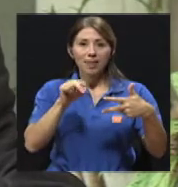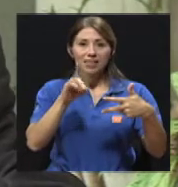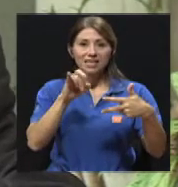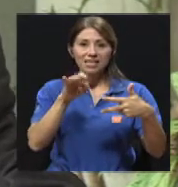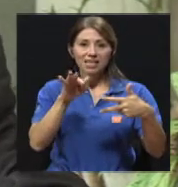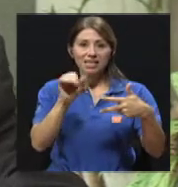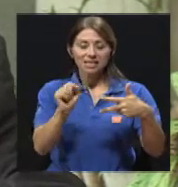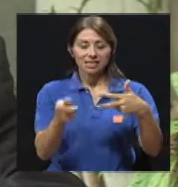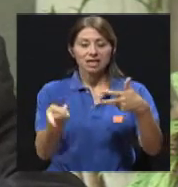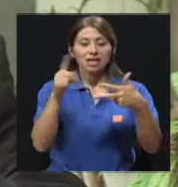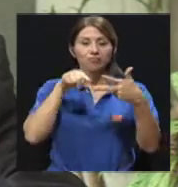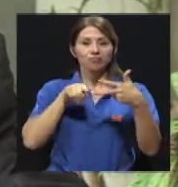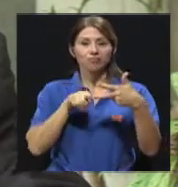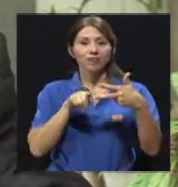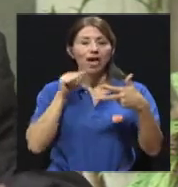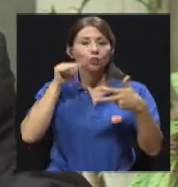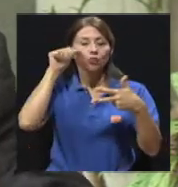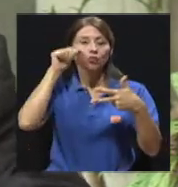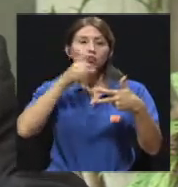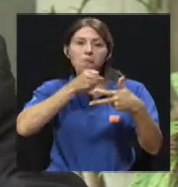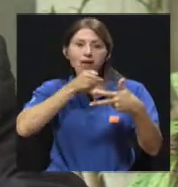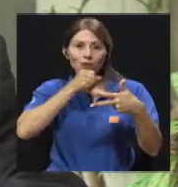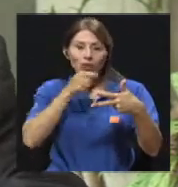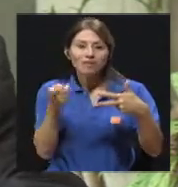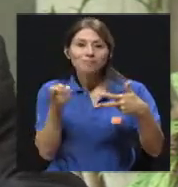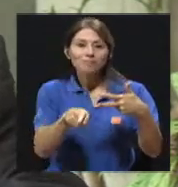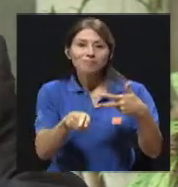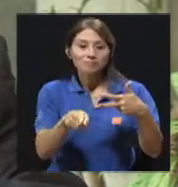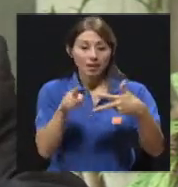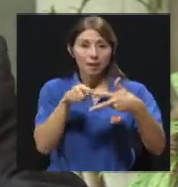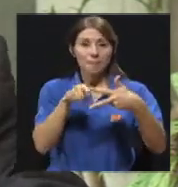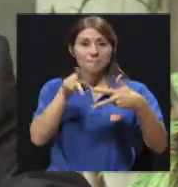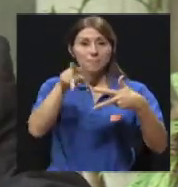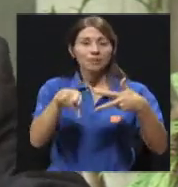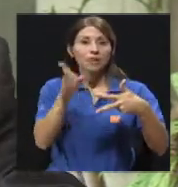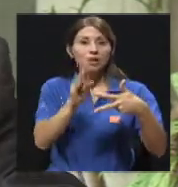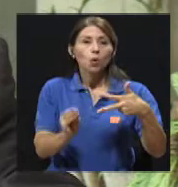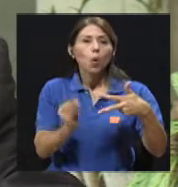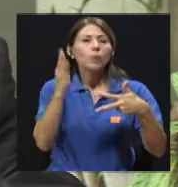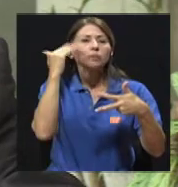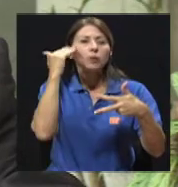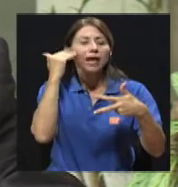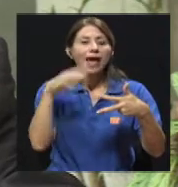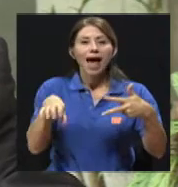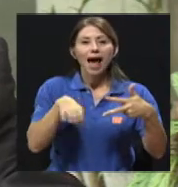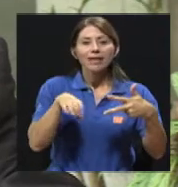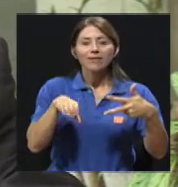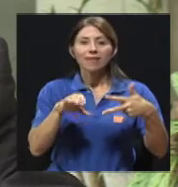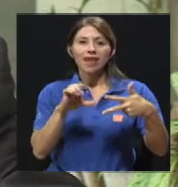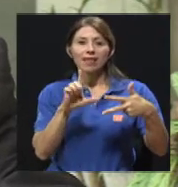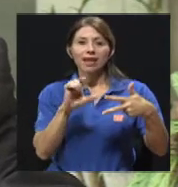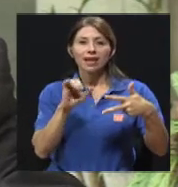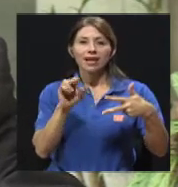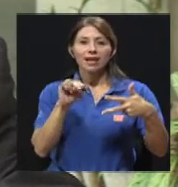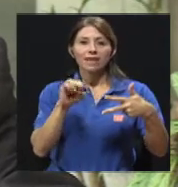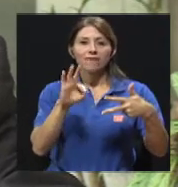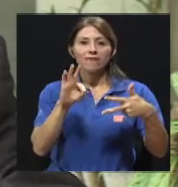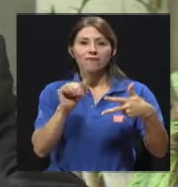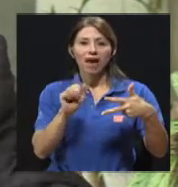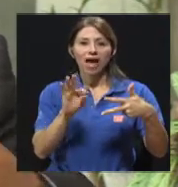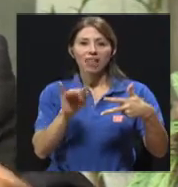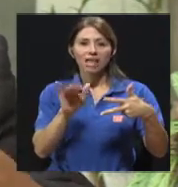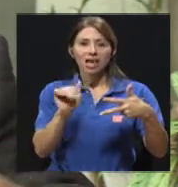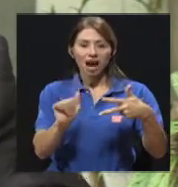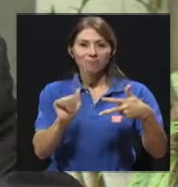en adultos mayores. En pacientes jóvenes se debe a la reactividad linfática, o sea, las mismas defensas del cuerpo.